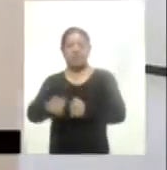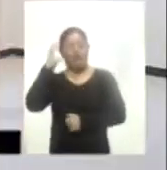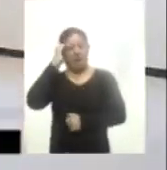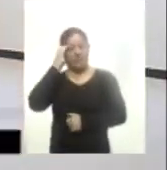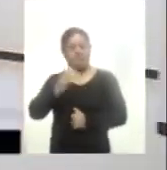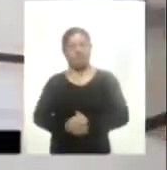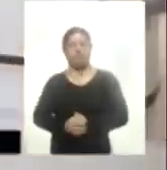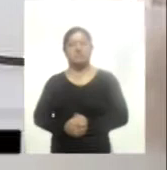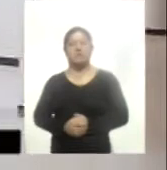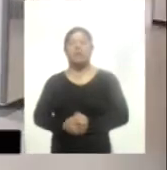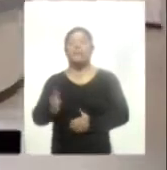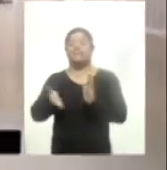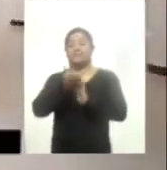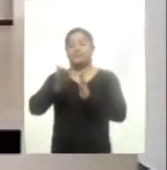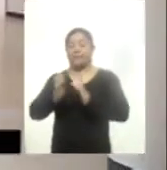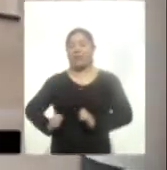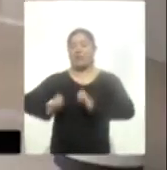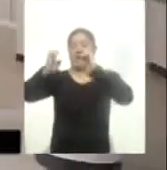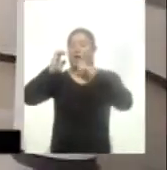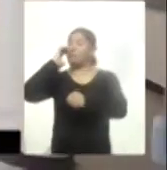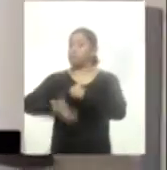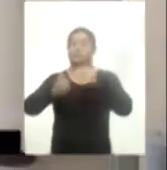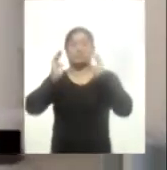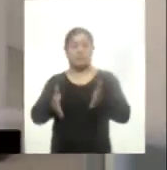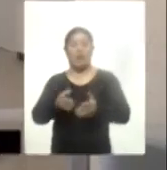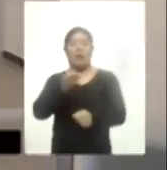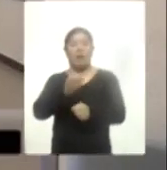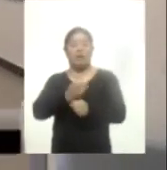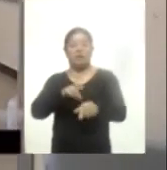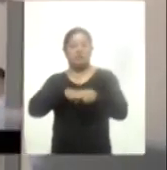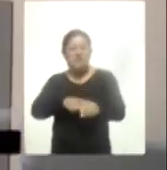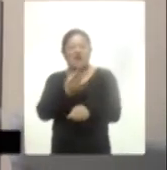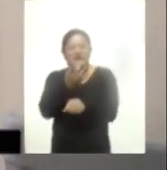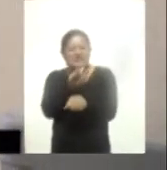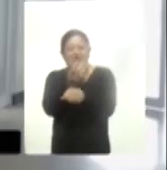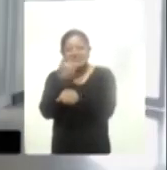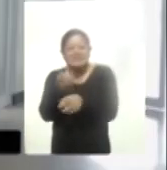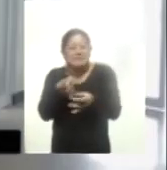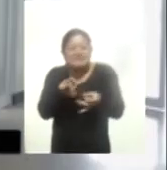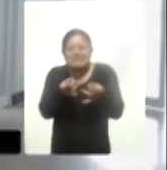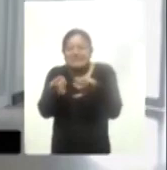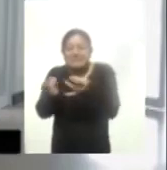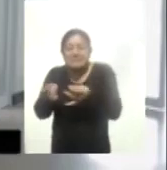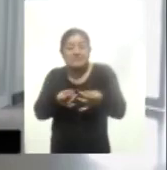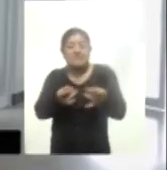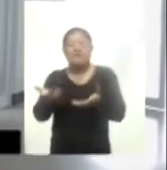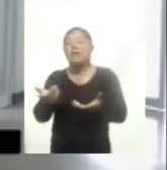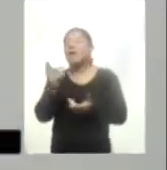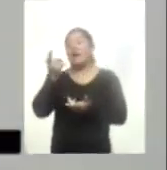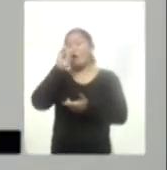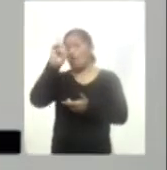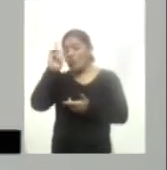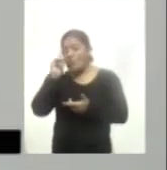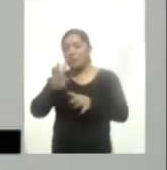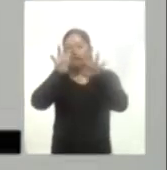La construcción del edificio ya culminó mientras continúan las acciones de acabados, cancelería, instalación de sistemas eléctricos